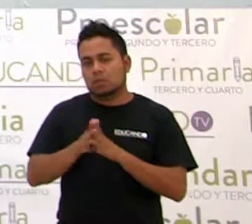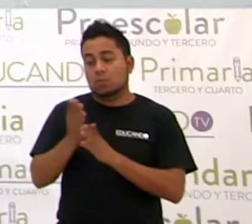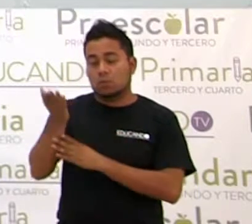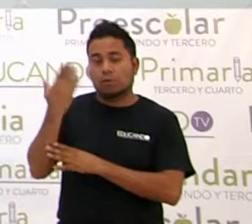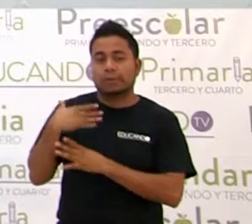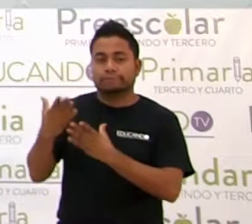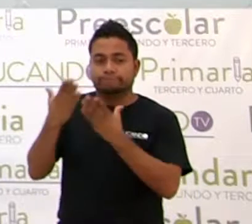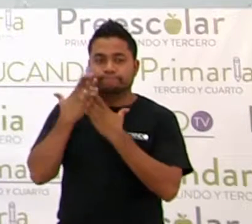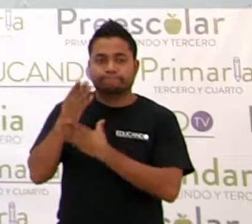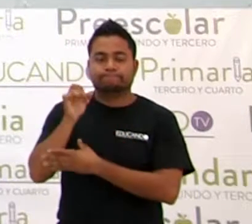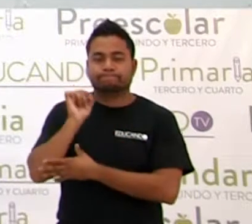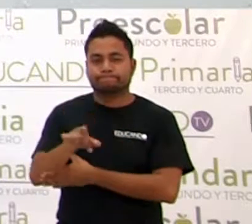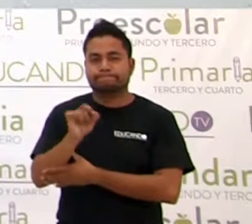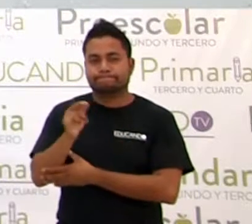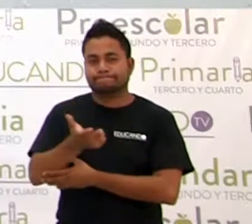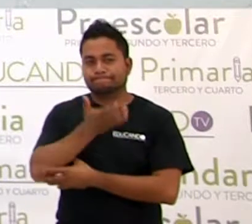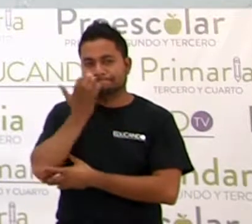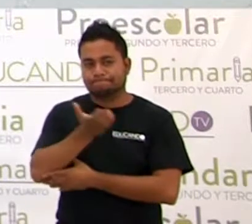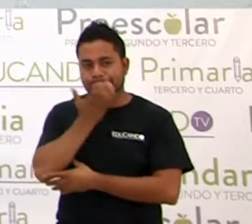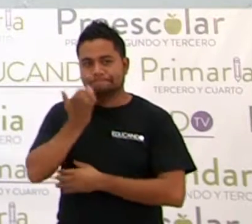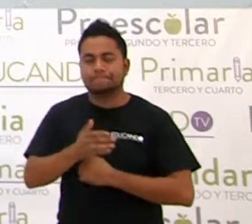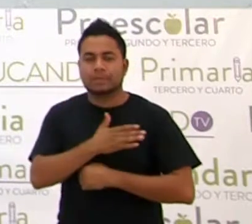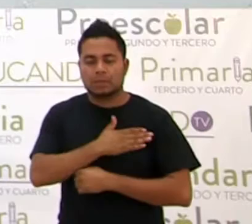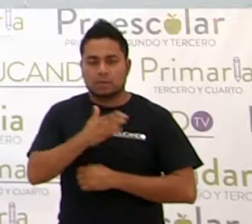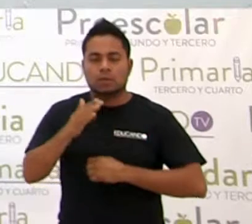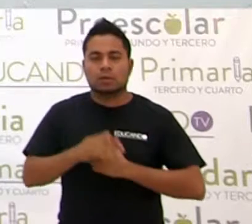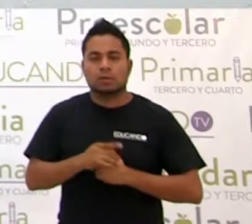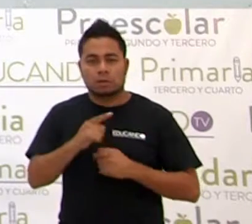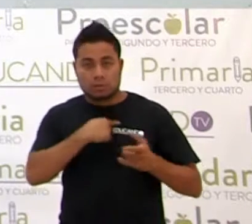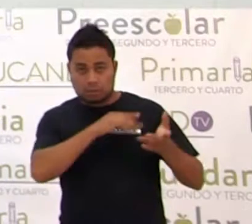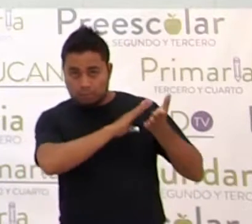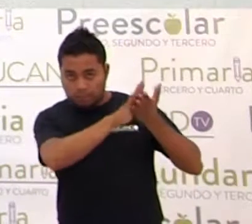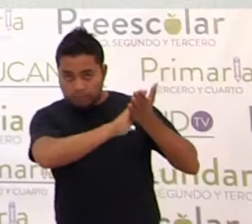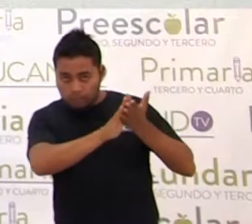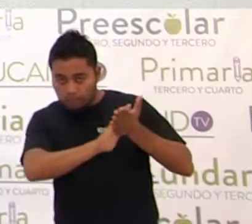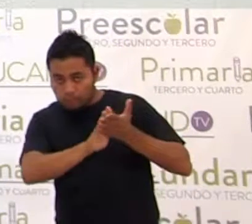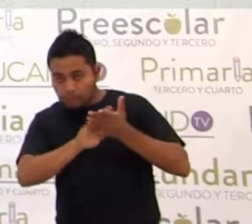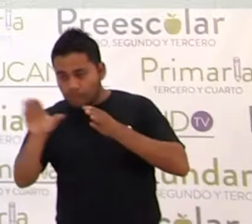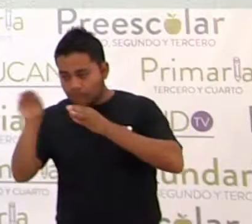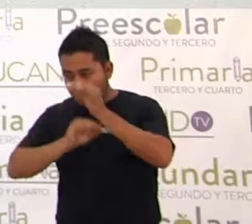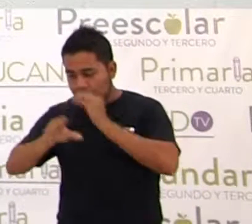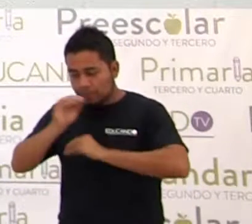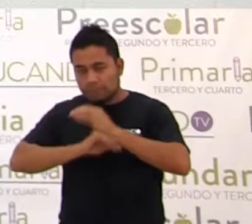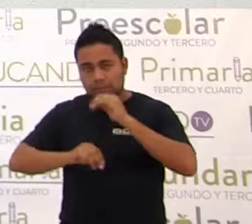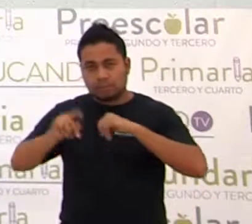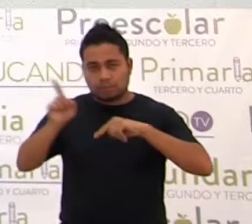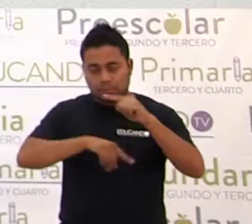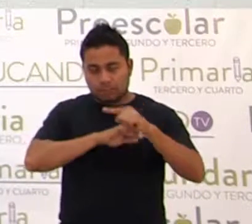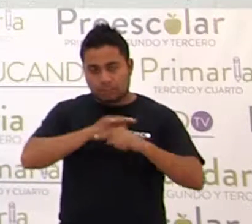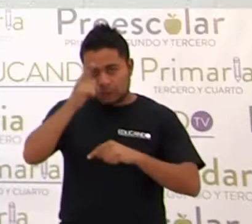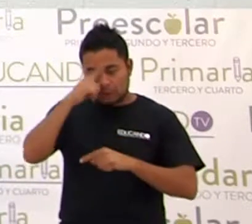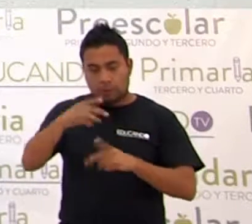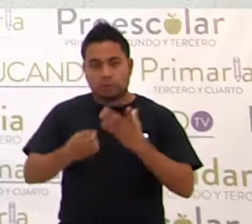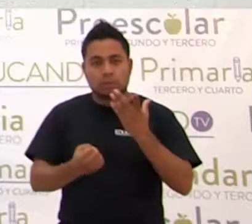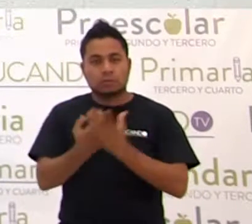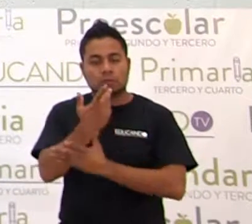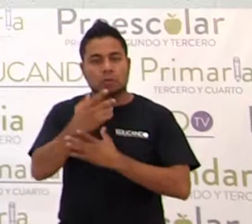nosotros estamos acostumbrados. Bueno. Ya puedo borrar, puedo quitar las figuras para hacer la otra